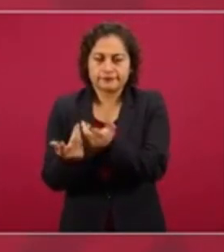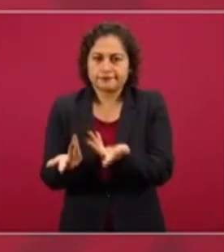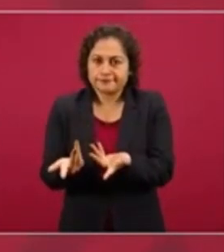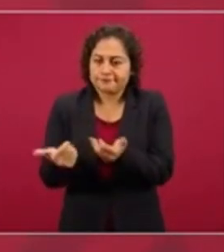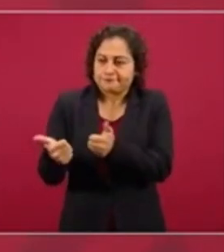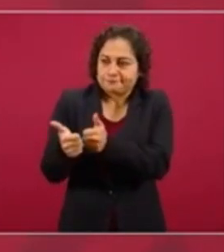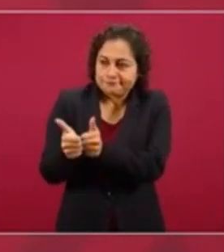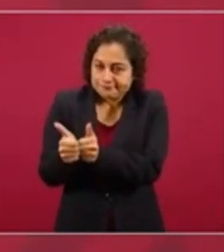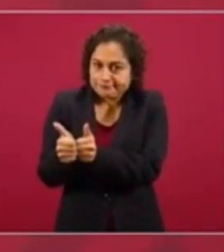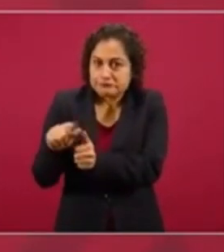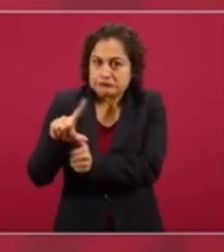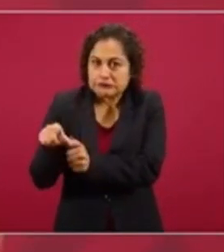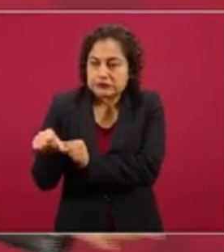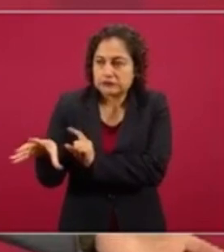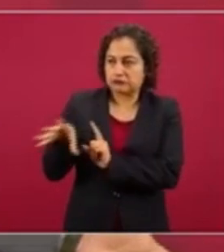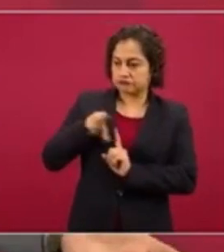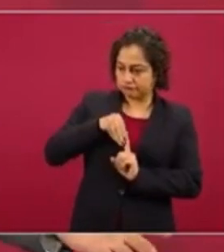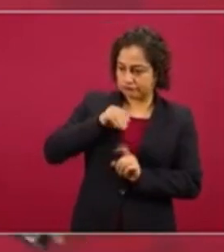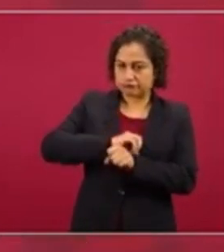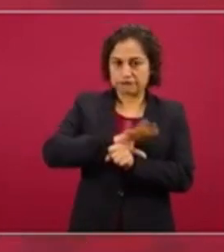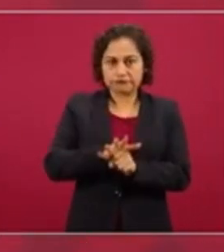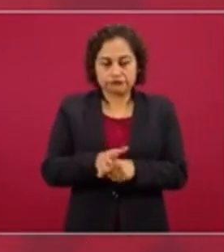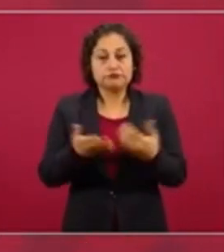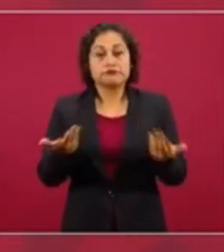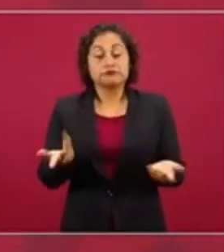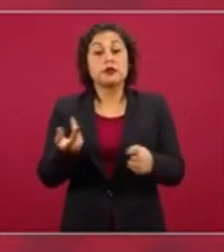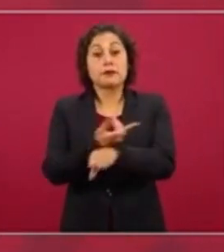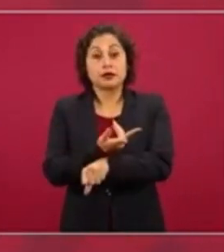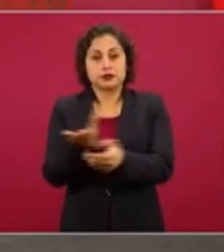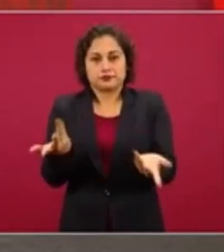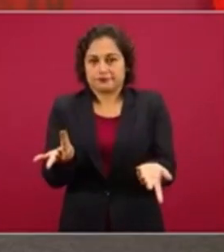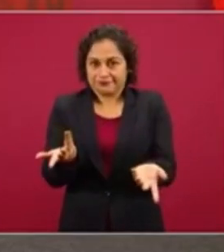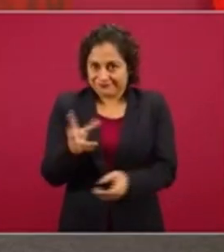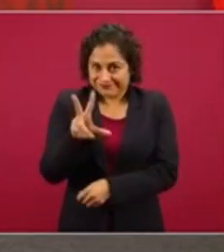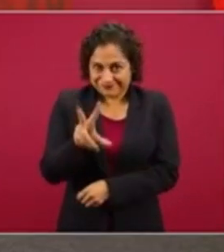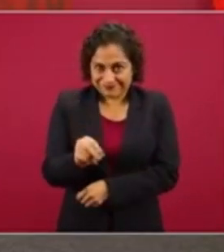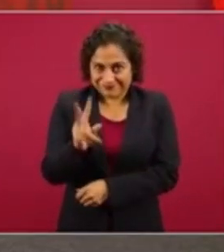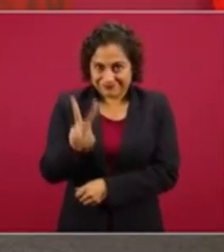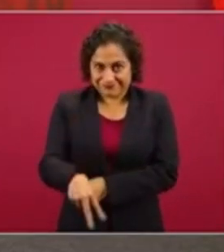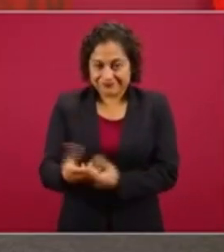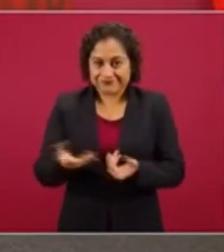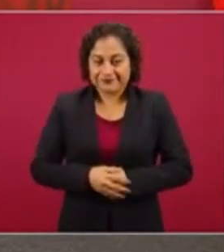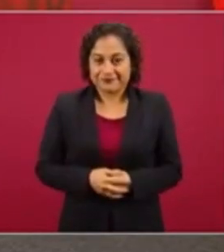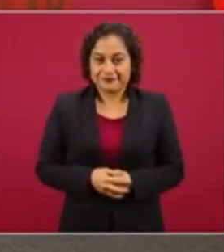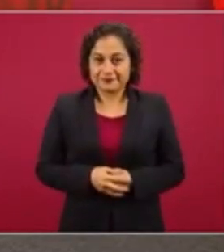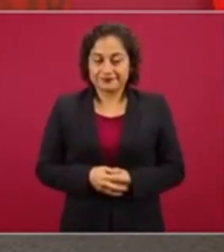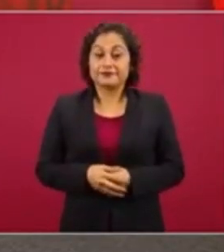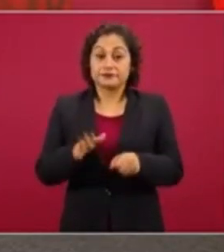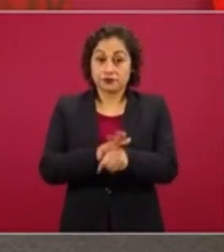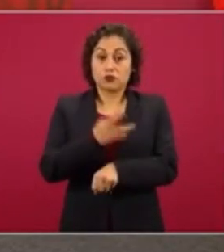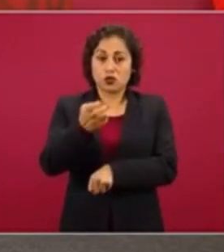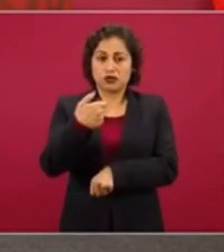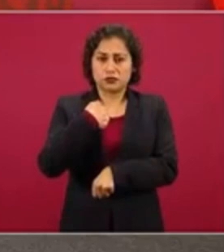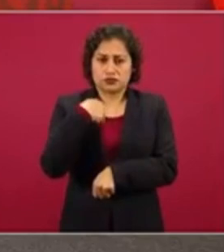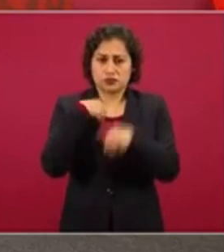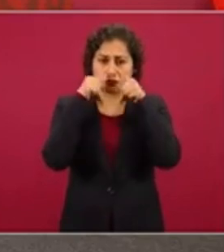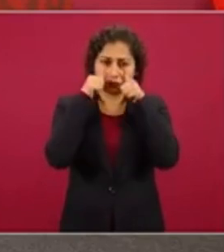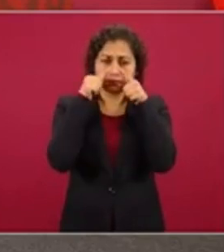me enferme de COVID. Pues tampoco, ¿no? Entonces, estoy pendiente.